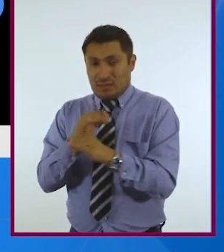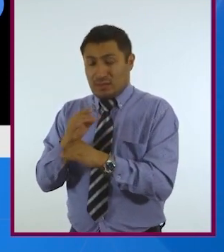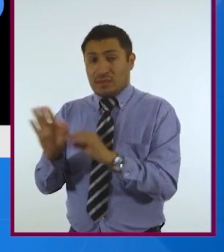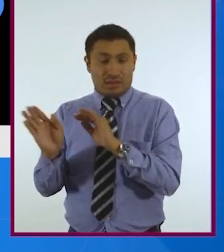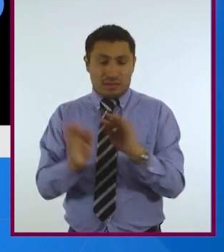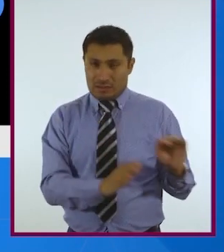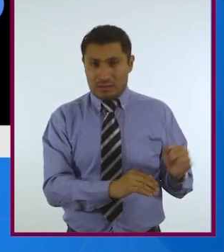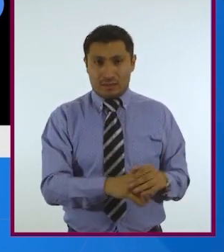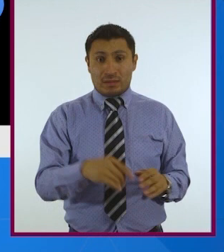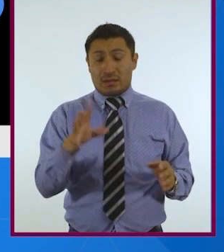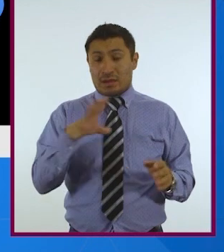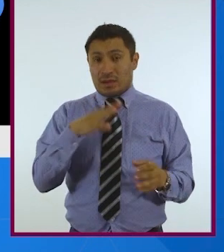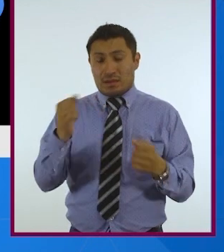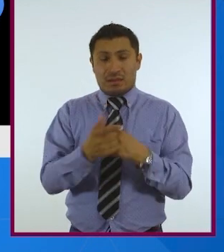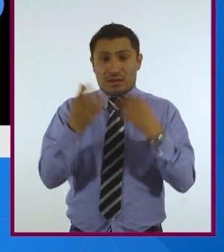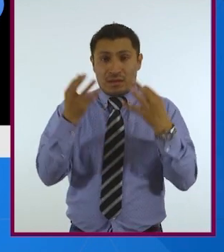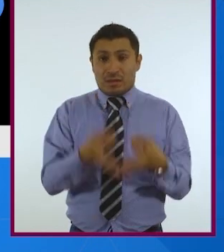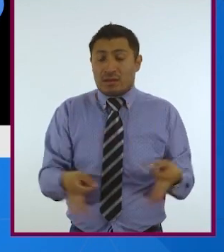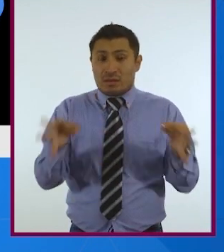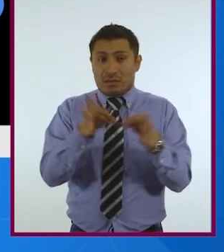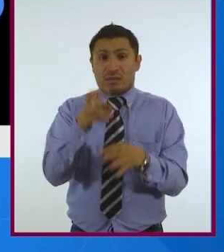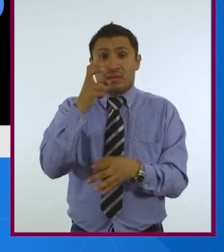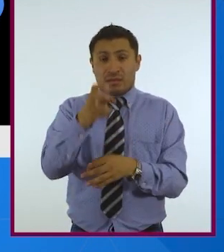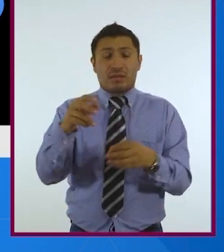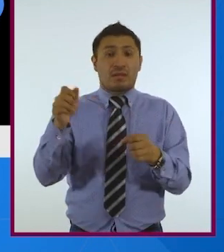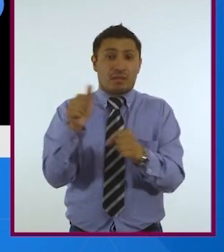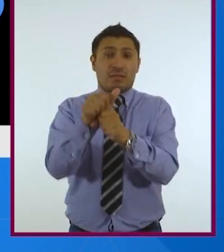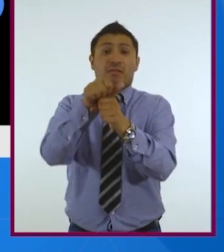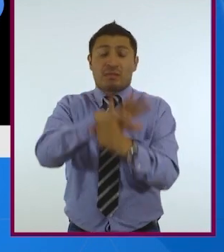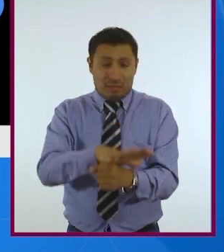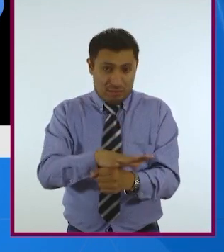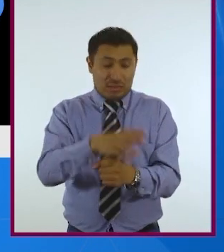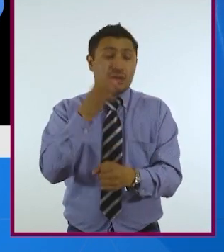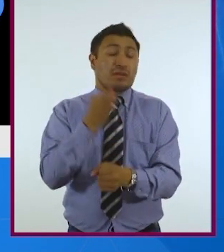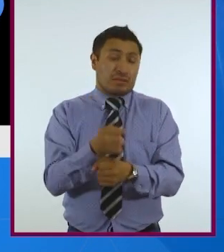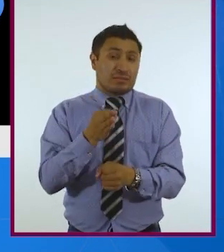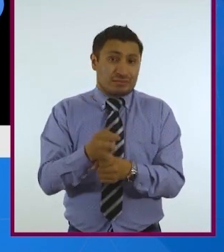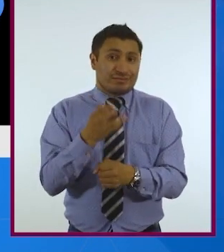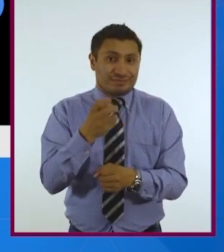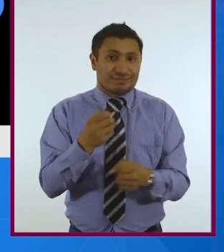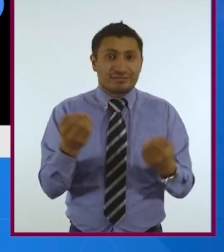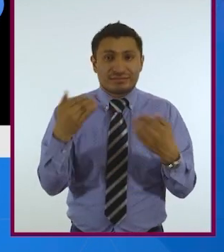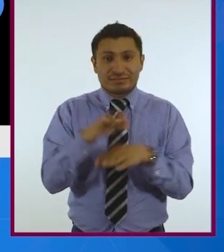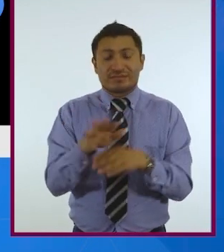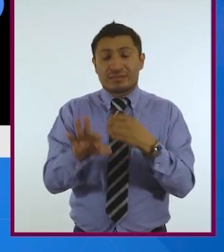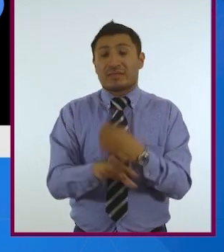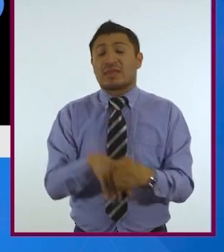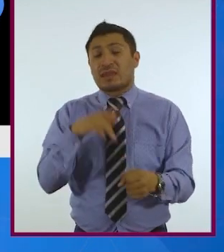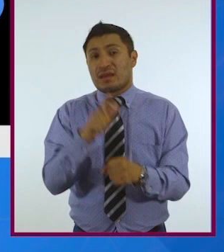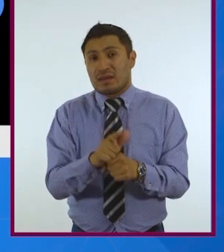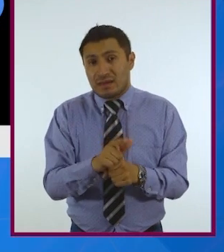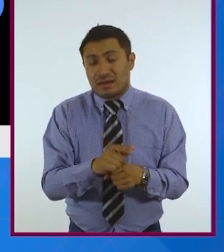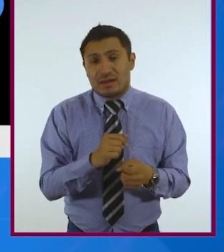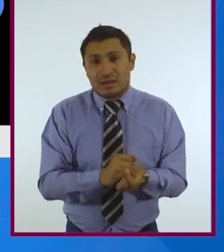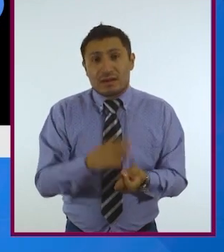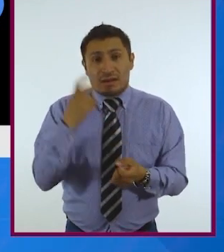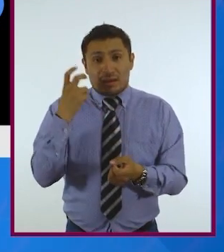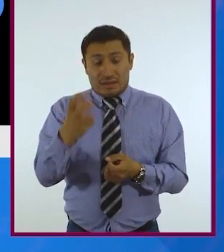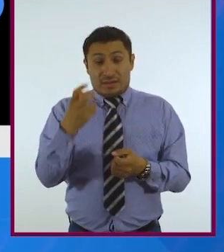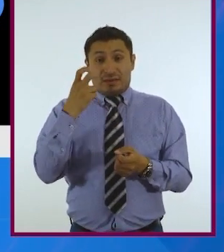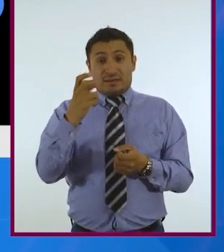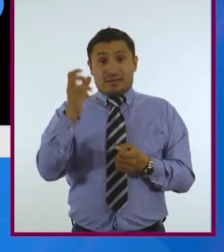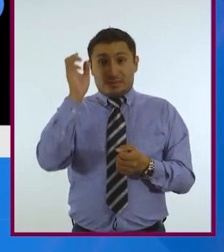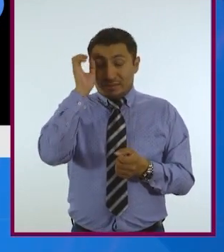Bueno, hay una lección muy importante que nos deja esta pandemia COVID-19 con respecto a los animales. Esta